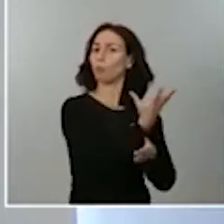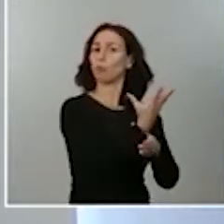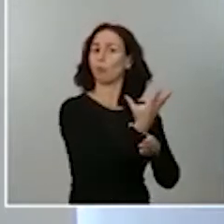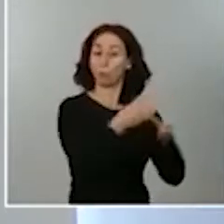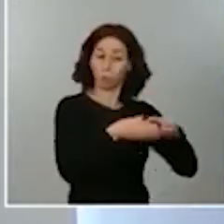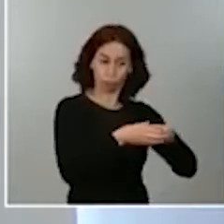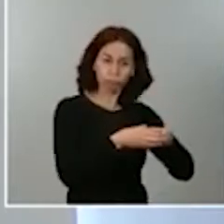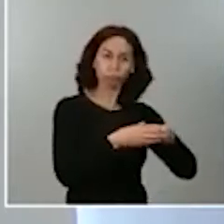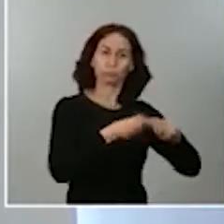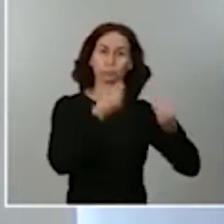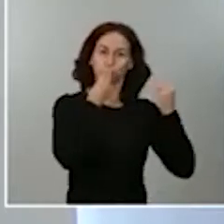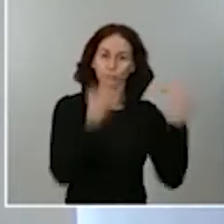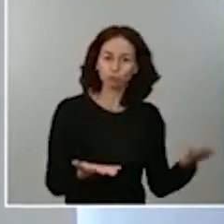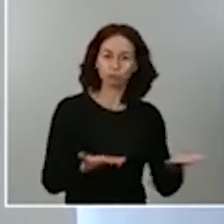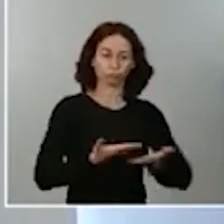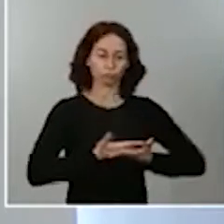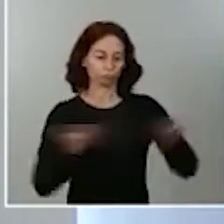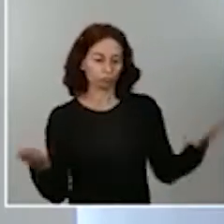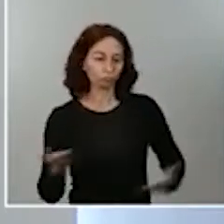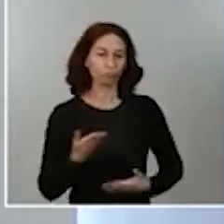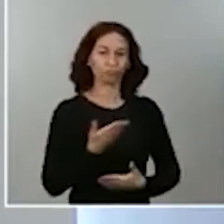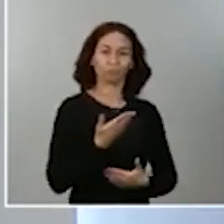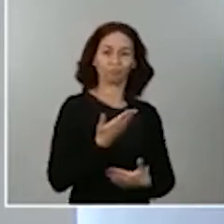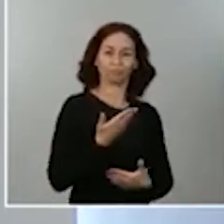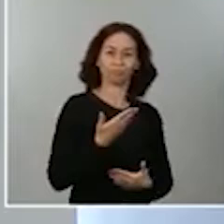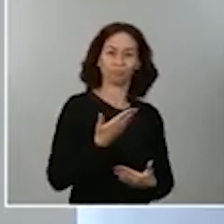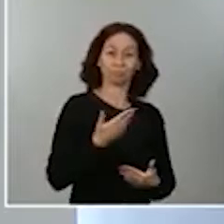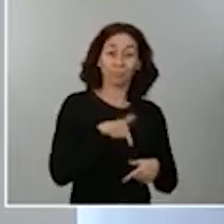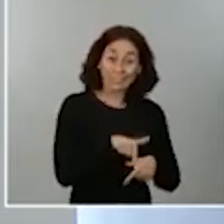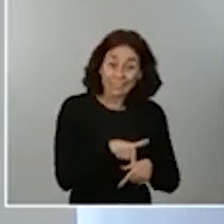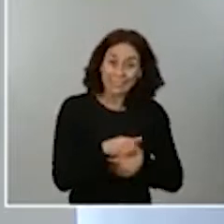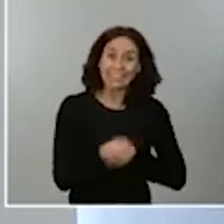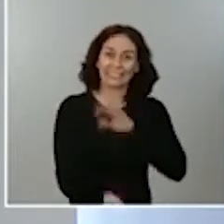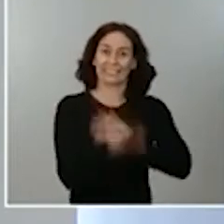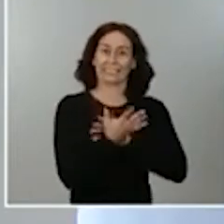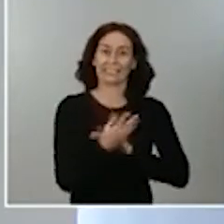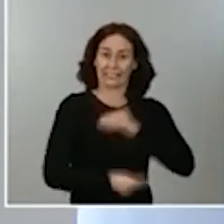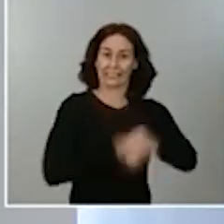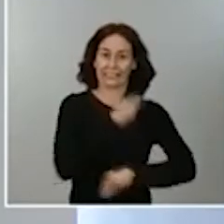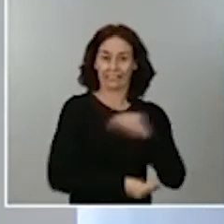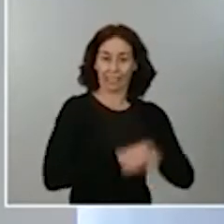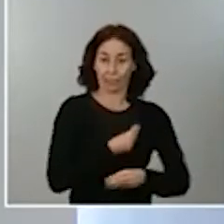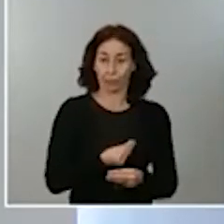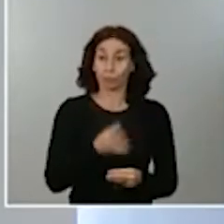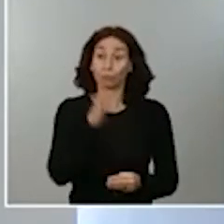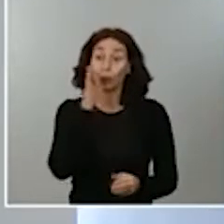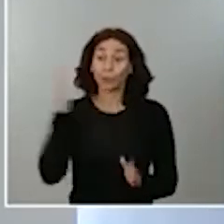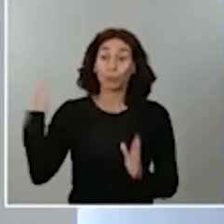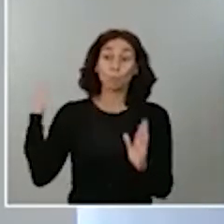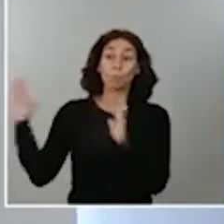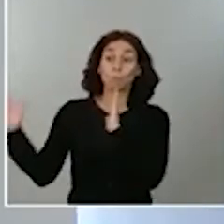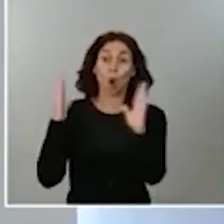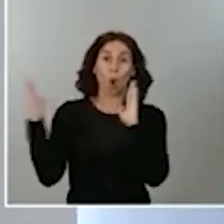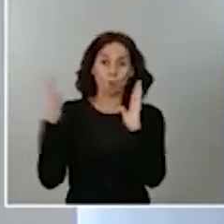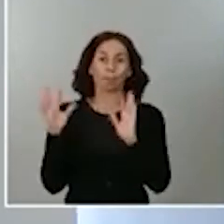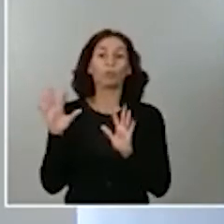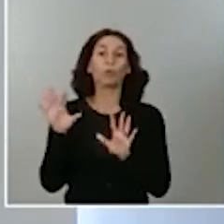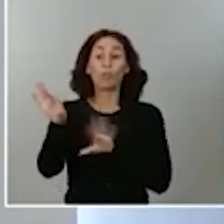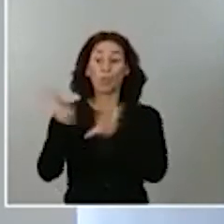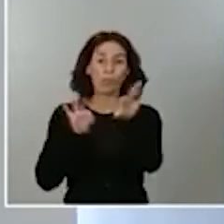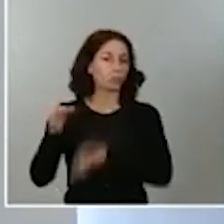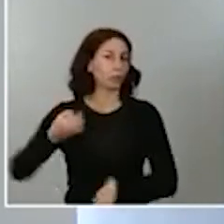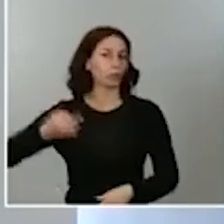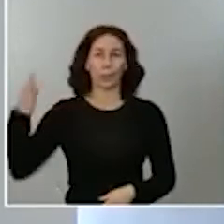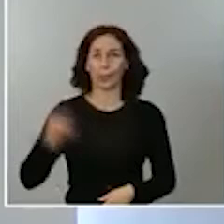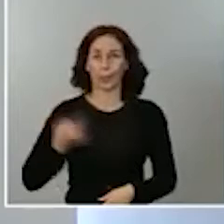confianza. Y eso es lo que se hizo. Y como en esas circunstancias hay que tomar decisiones, cuando se llega de nuevo a un sitio